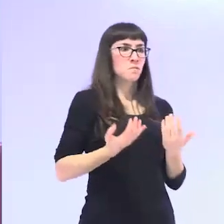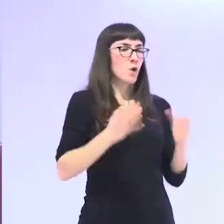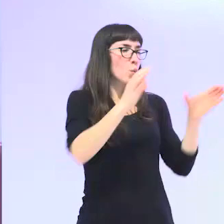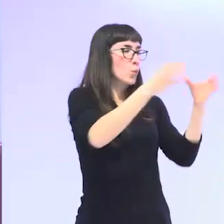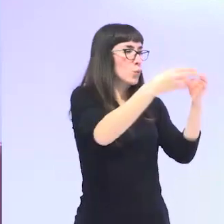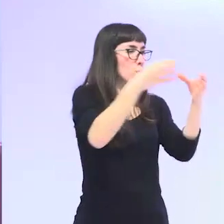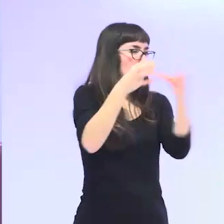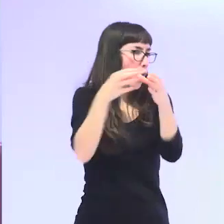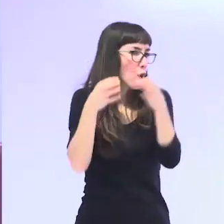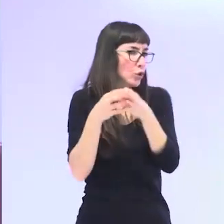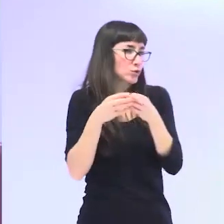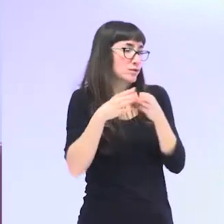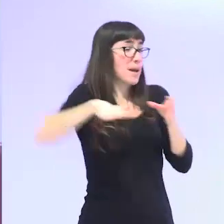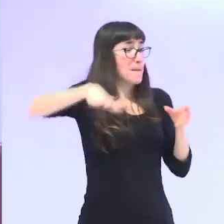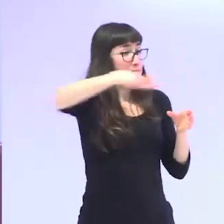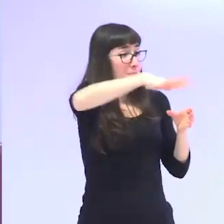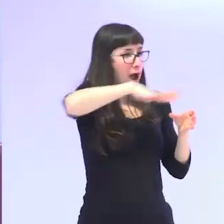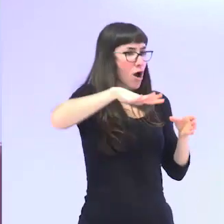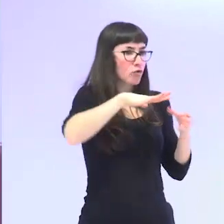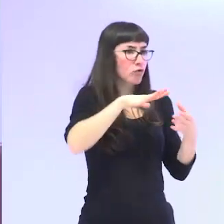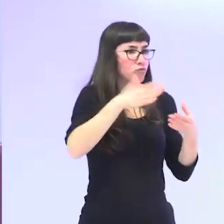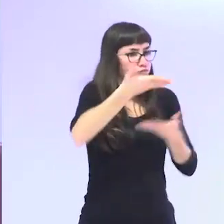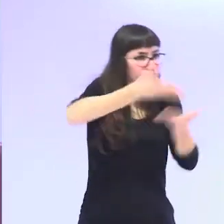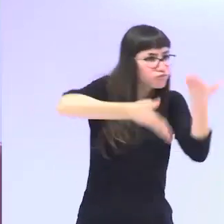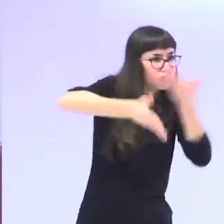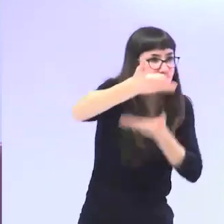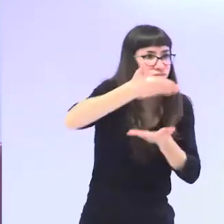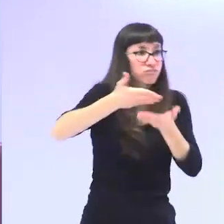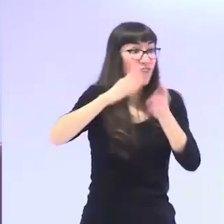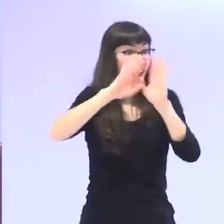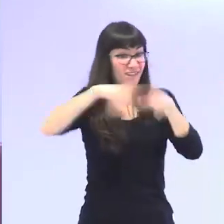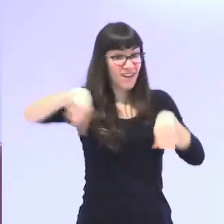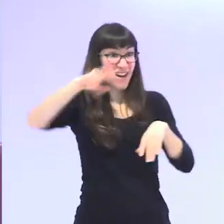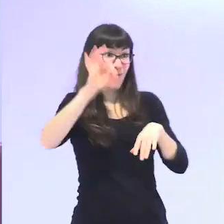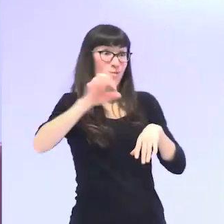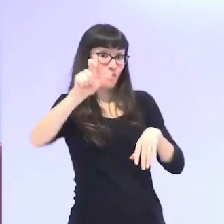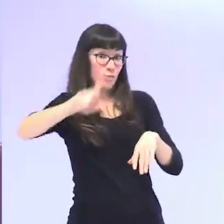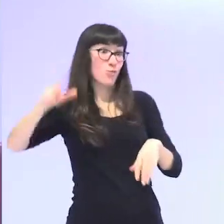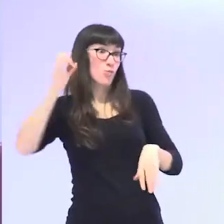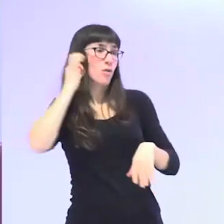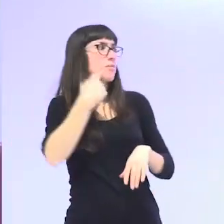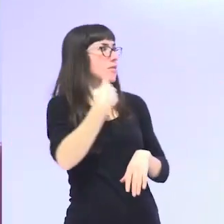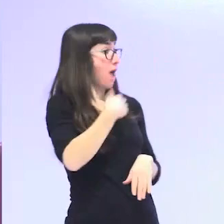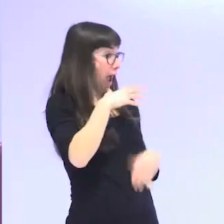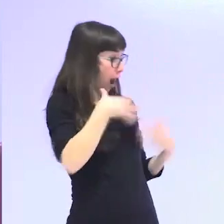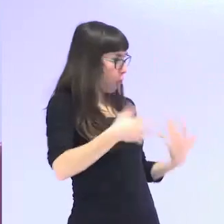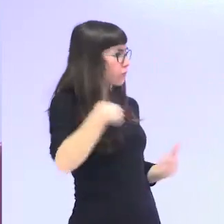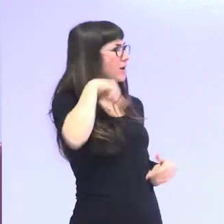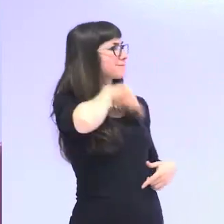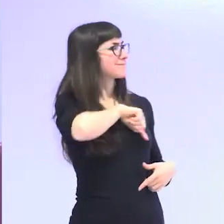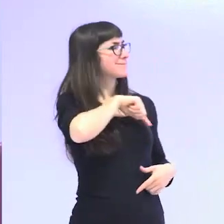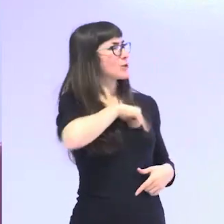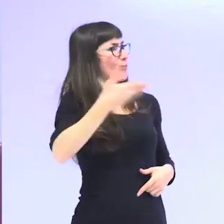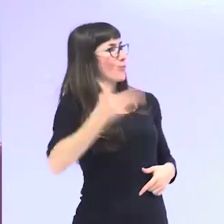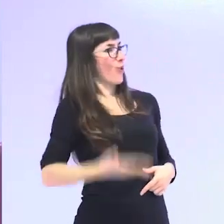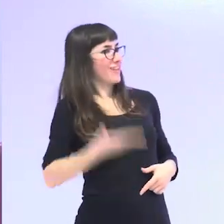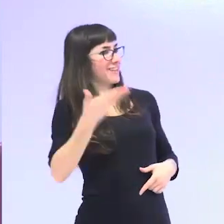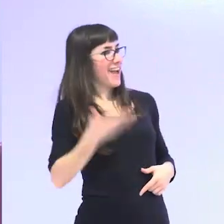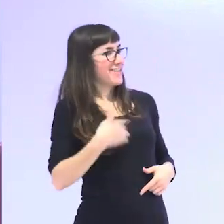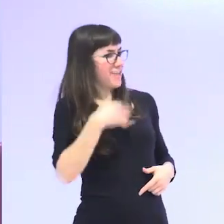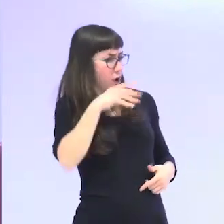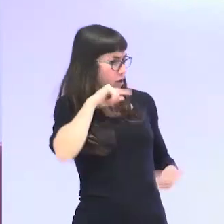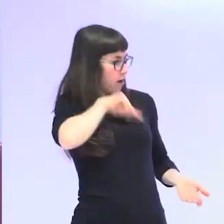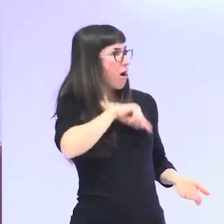colectivos del barrio y muchas me decían yo ahora por primera vez me siento importante me siento